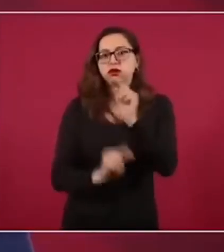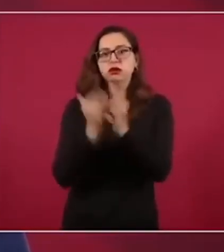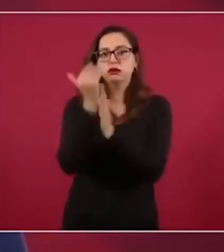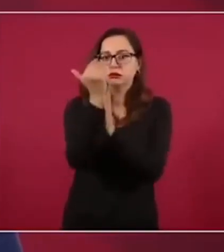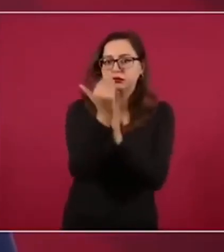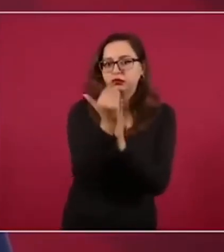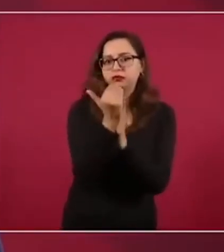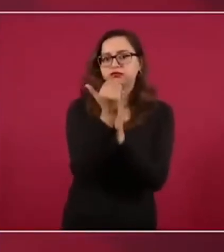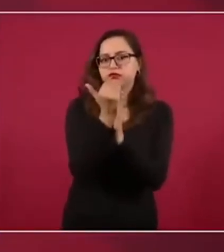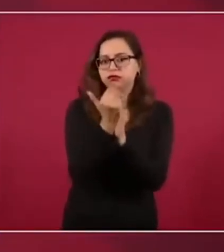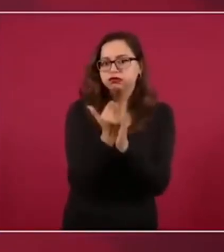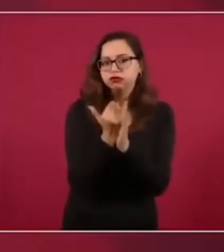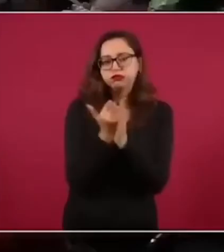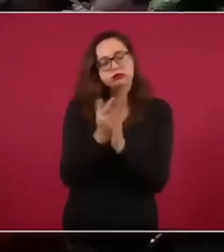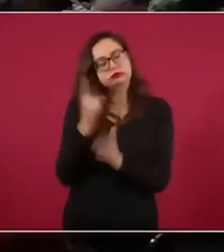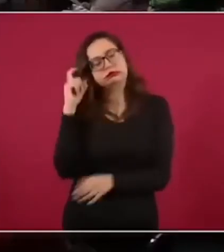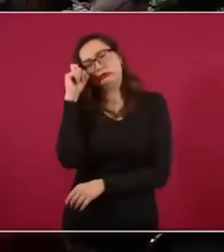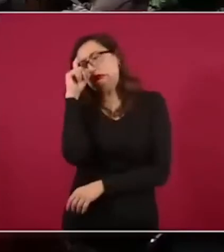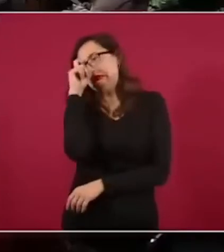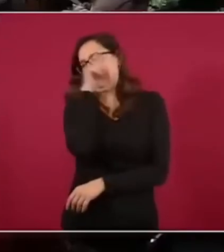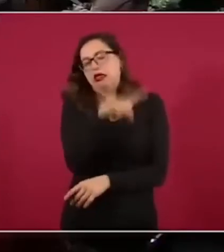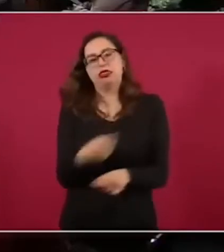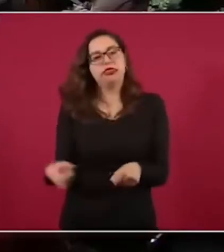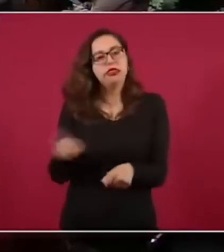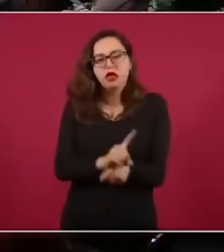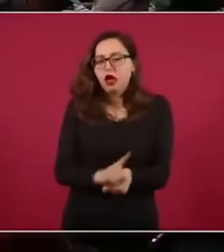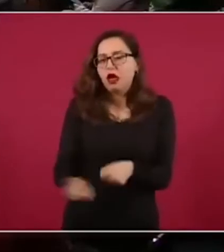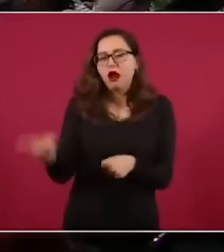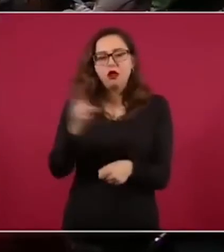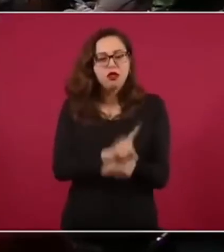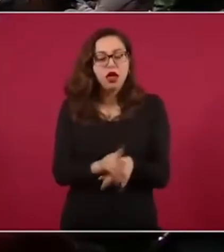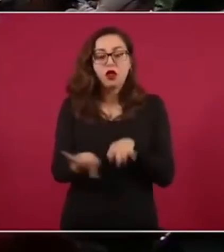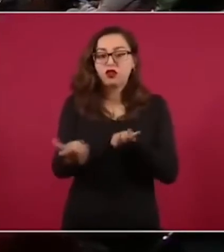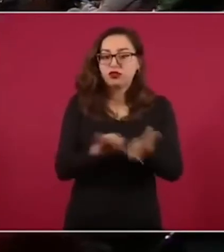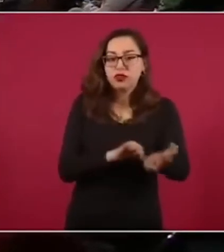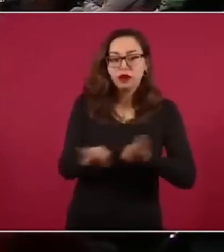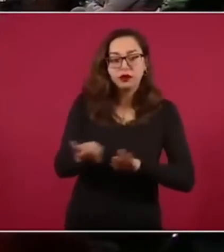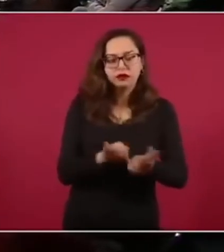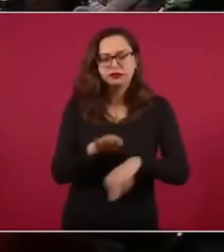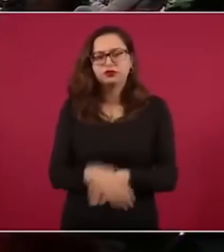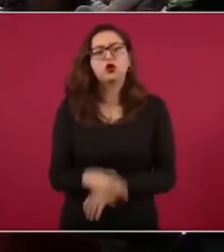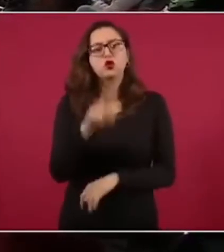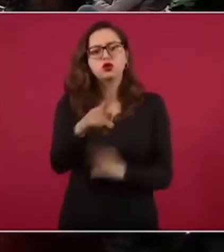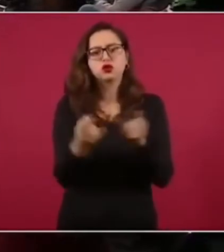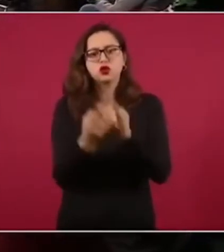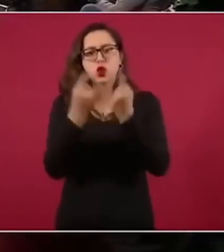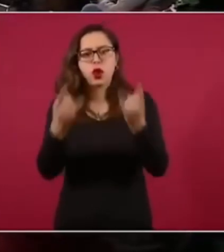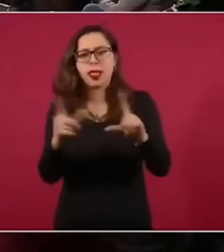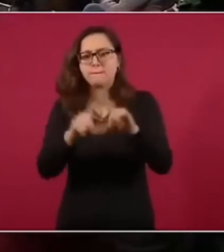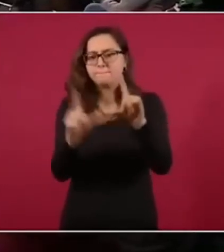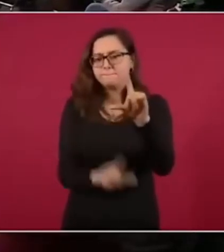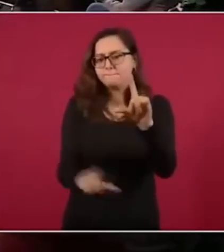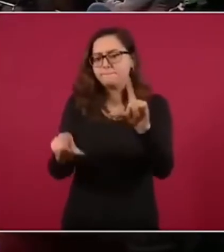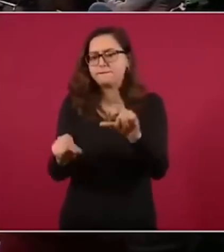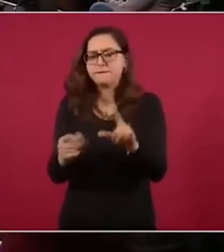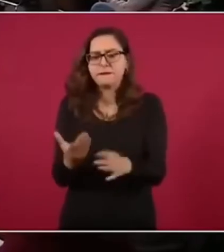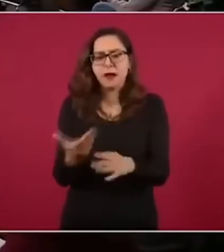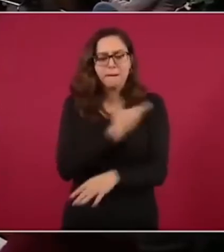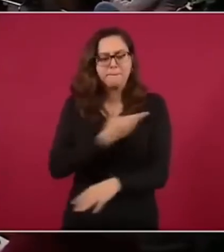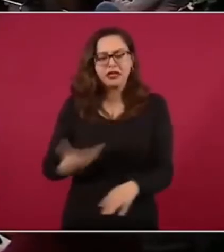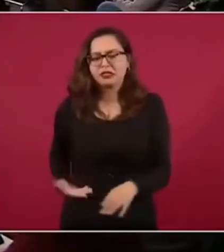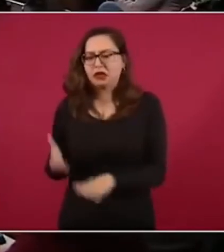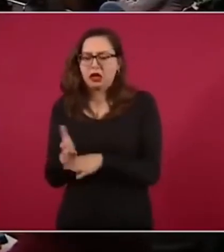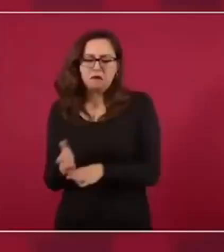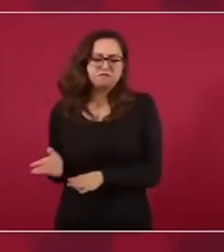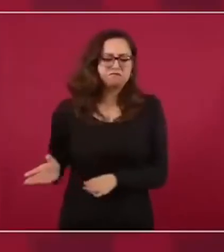vas a encontrar un presidente en los últimos